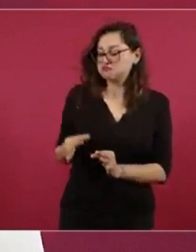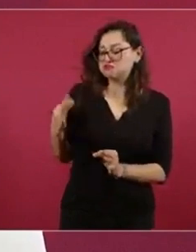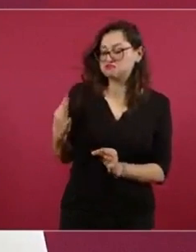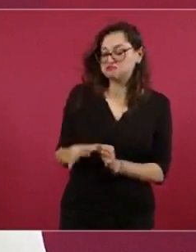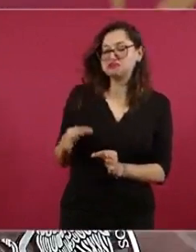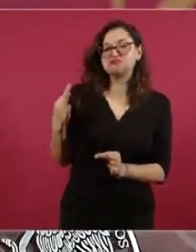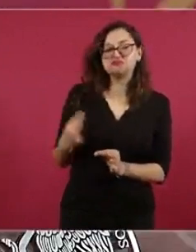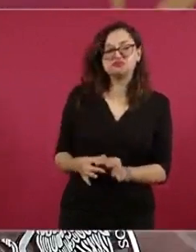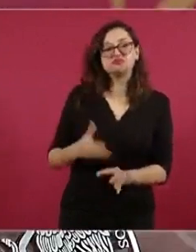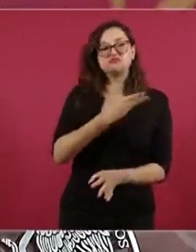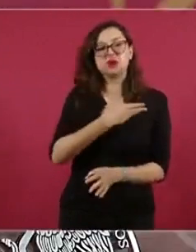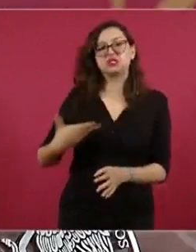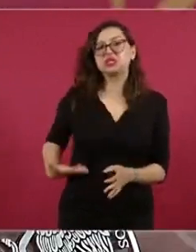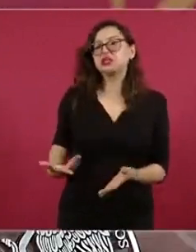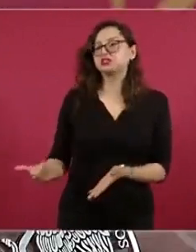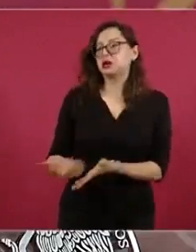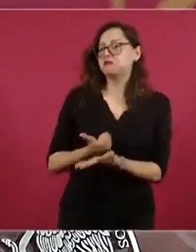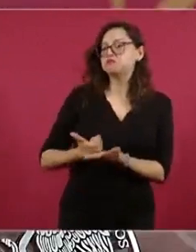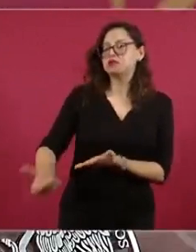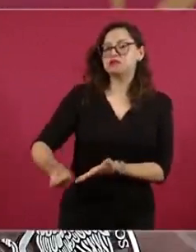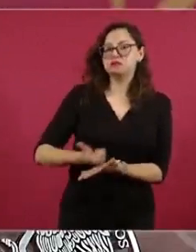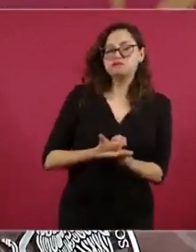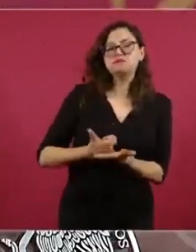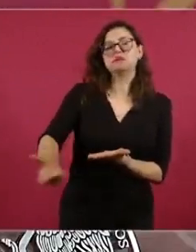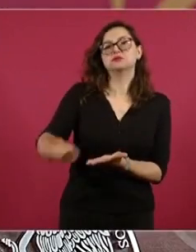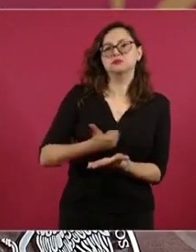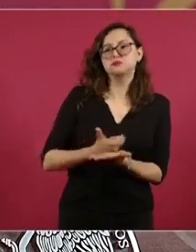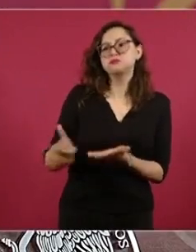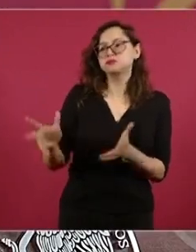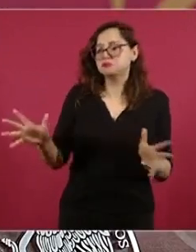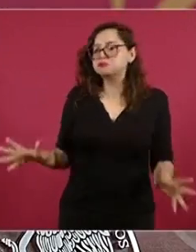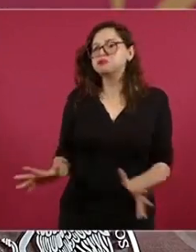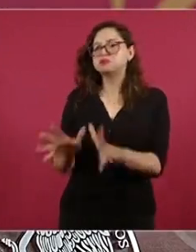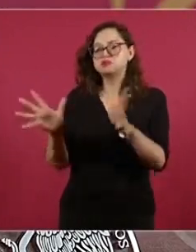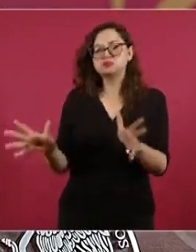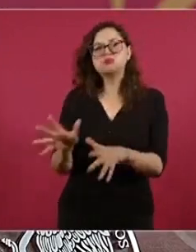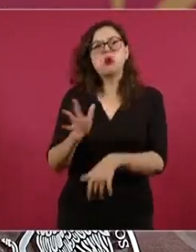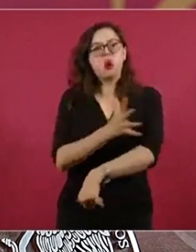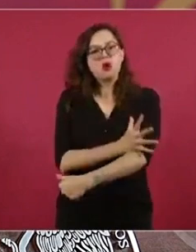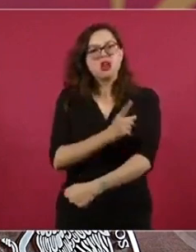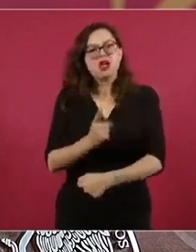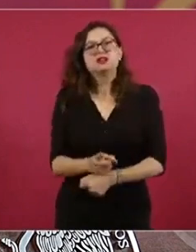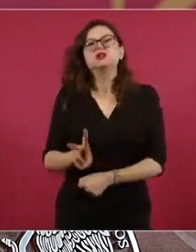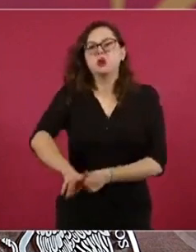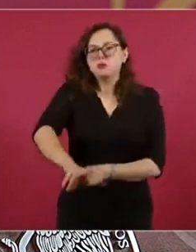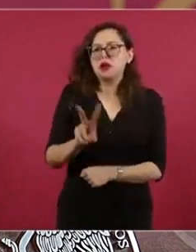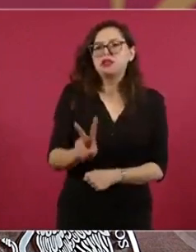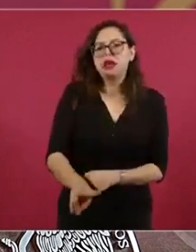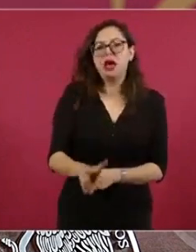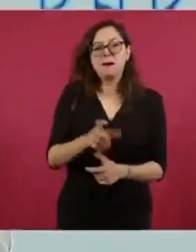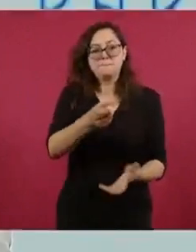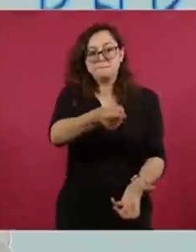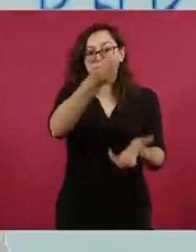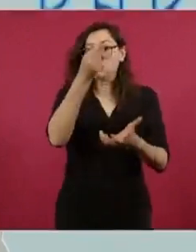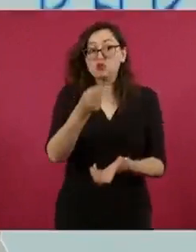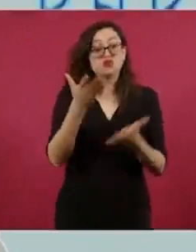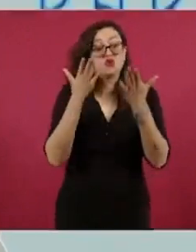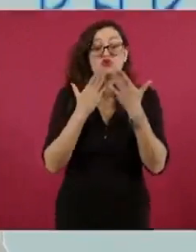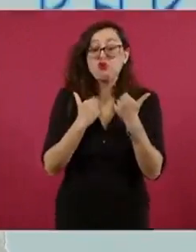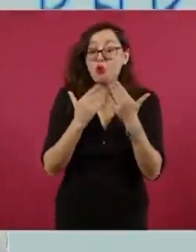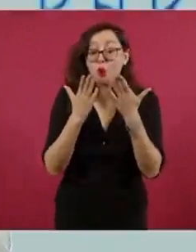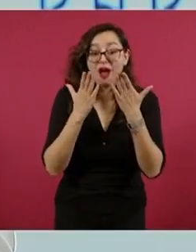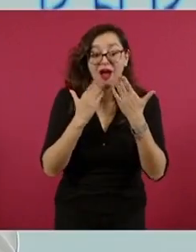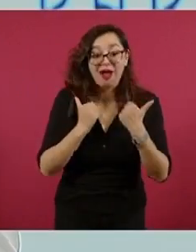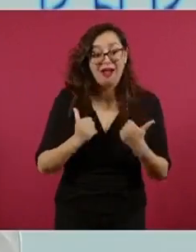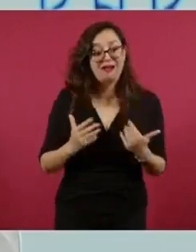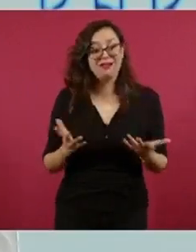que fue una gran motivación, repito, con una empatía auténtica del presidente, de un presupuesto extraordinario que no grababa